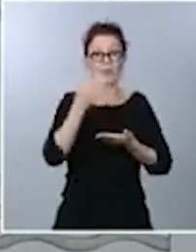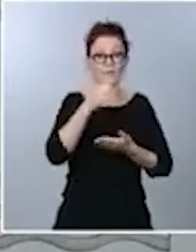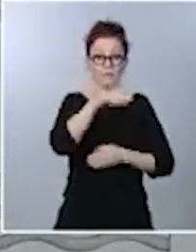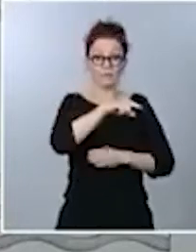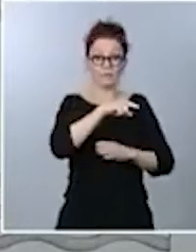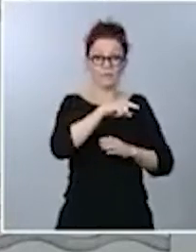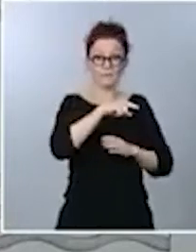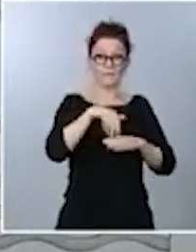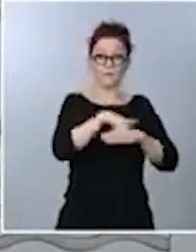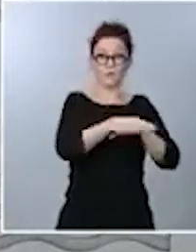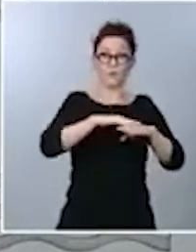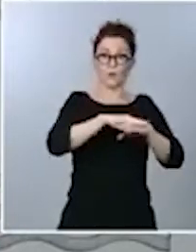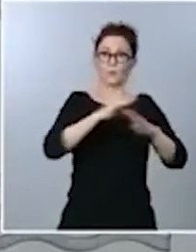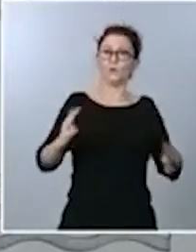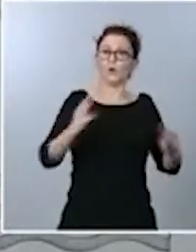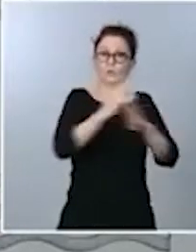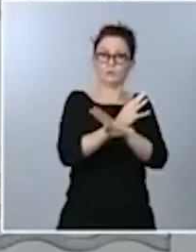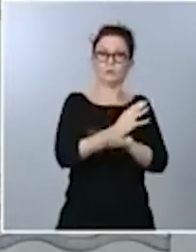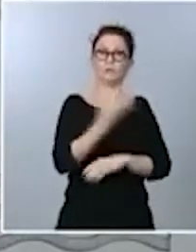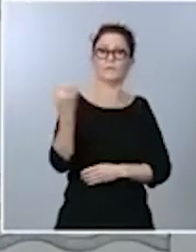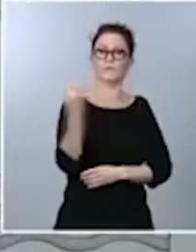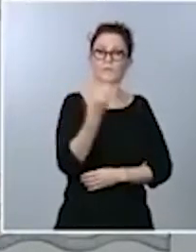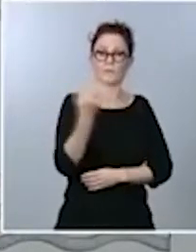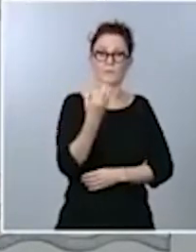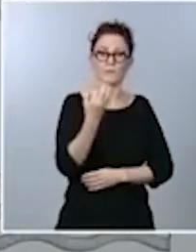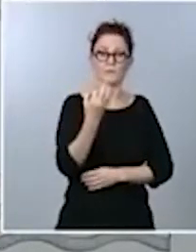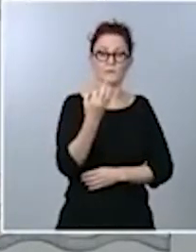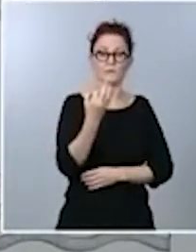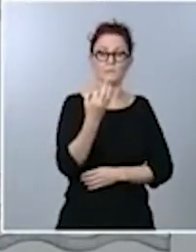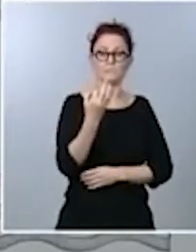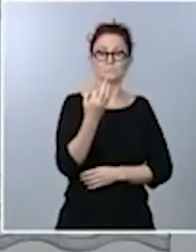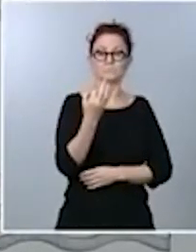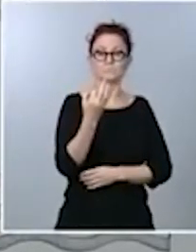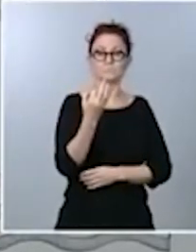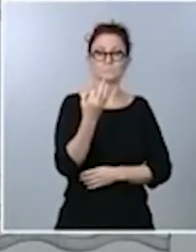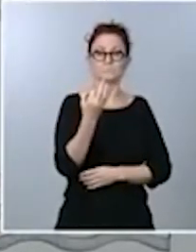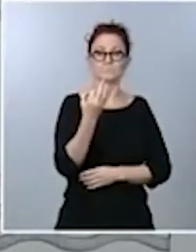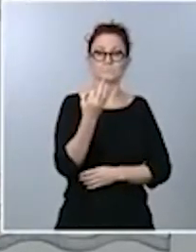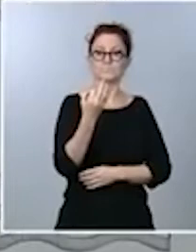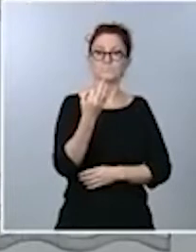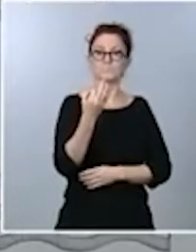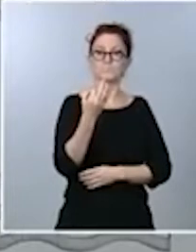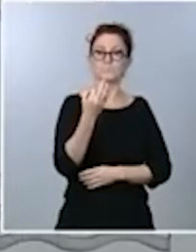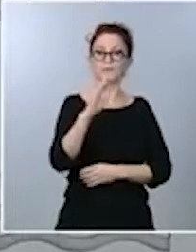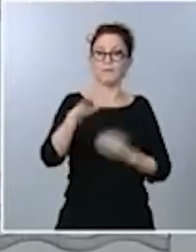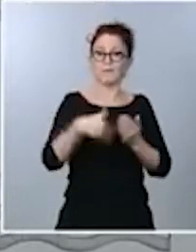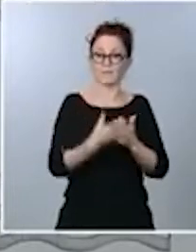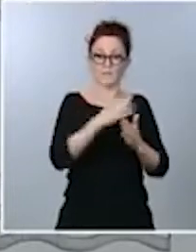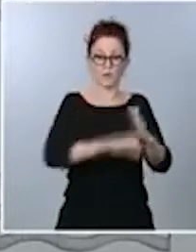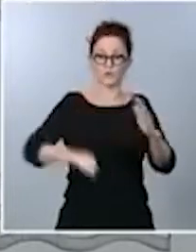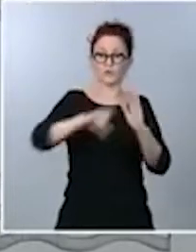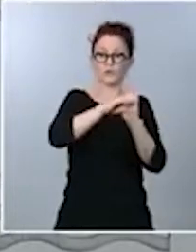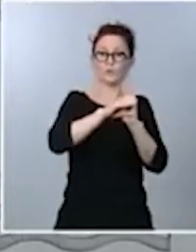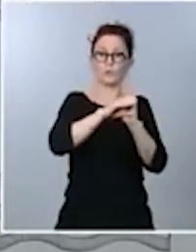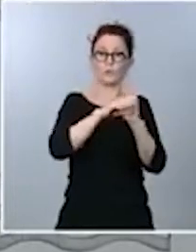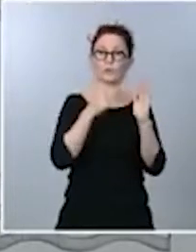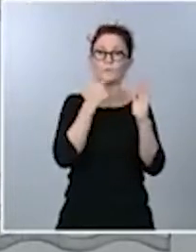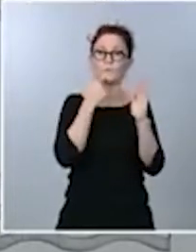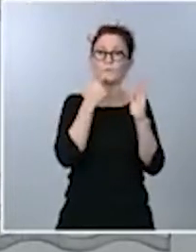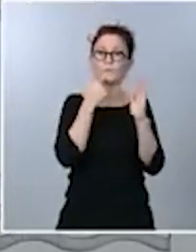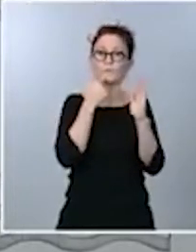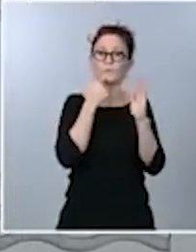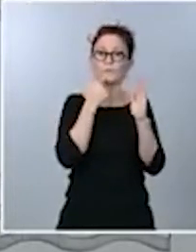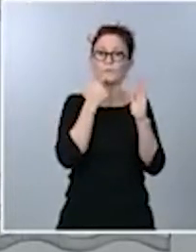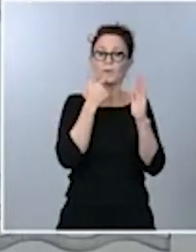Gobierno y, por tanto, el que se ajuste al mandato que la propia Carta Magna establece para todos aquellos que